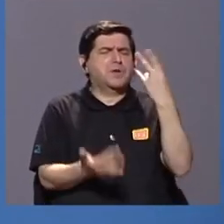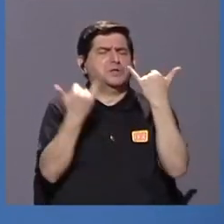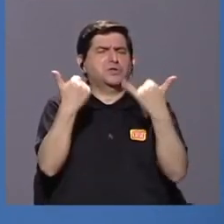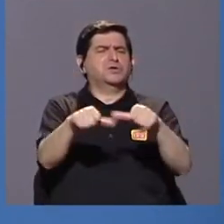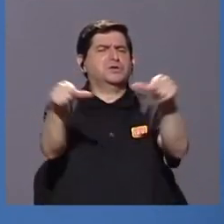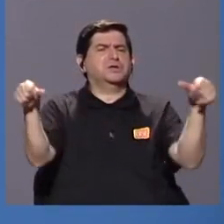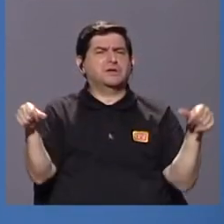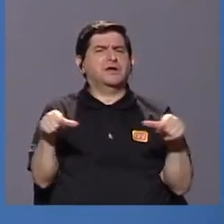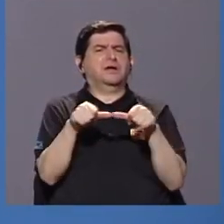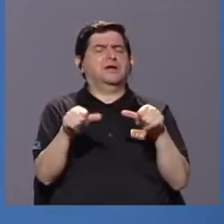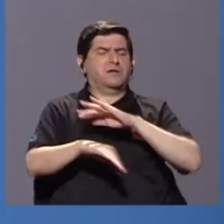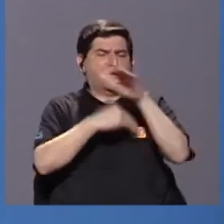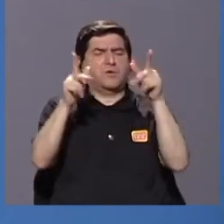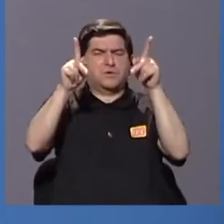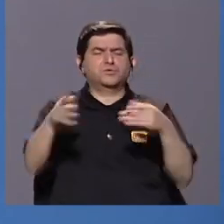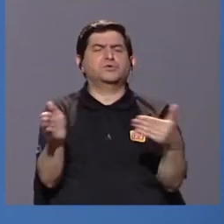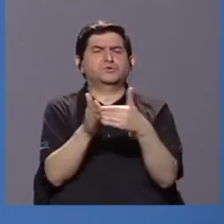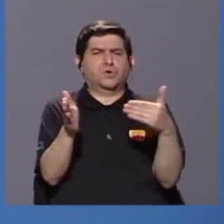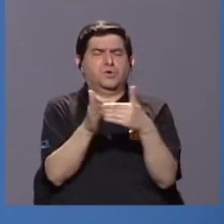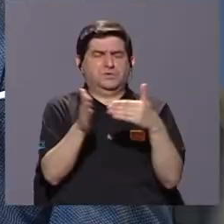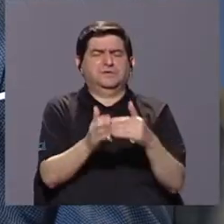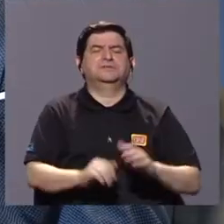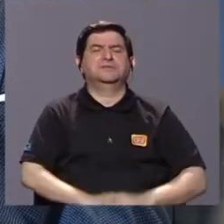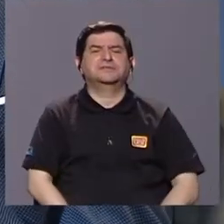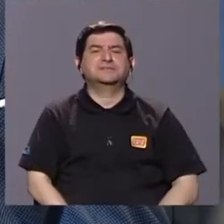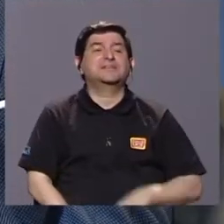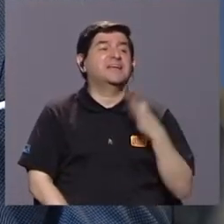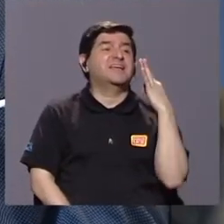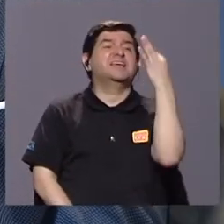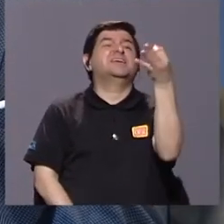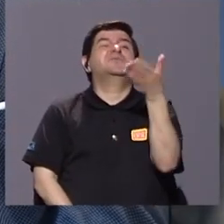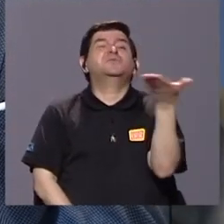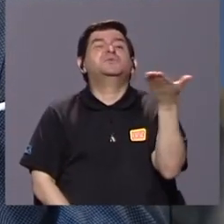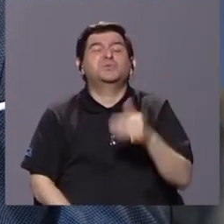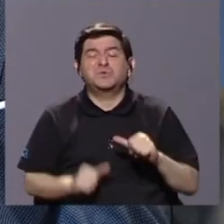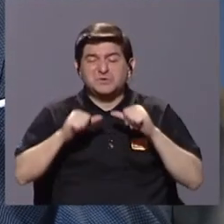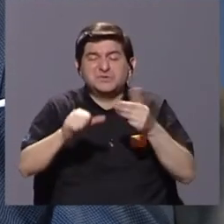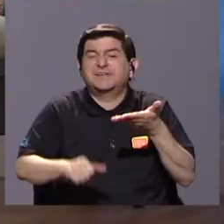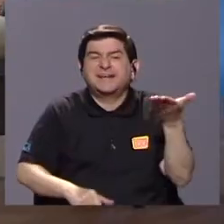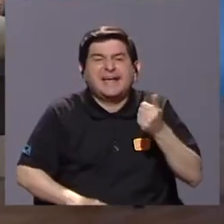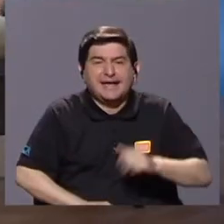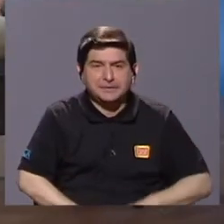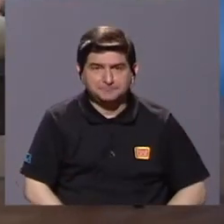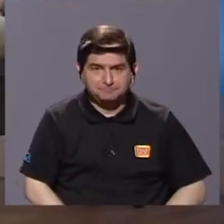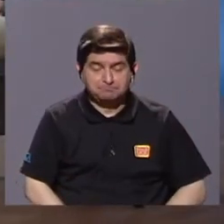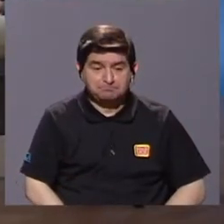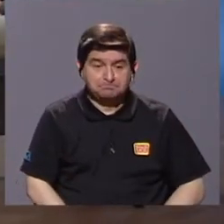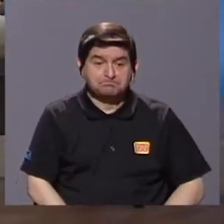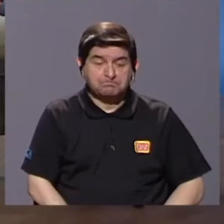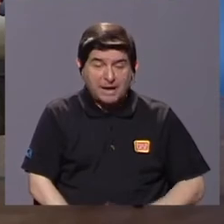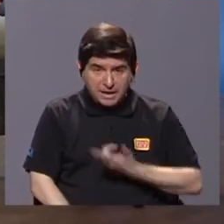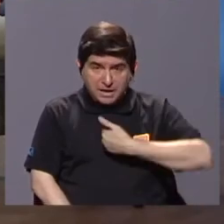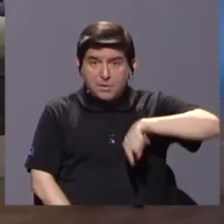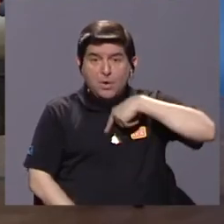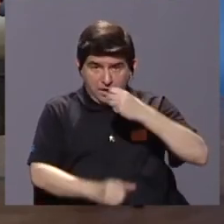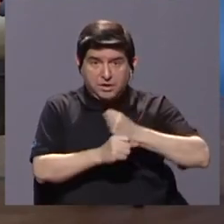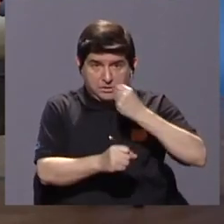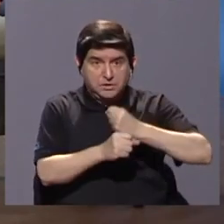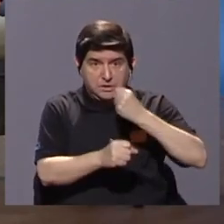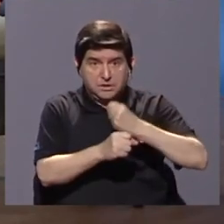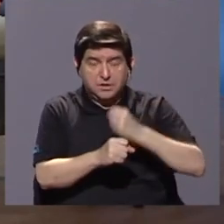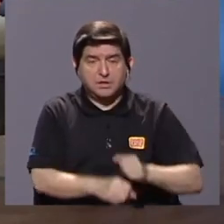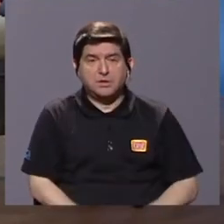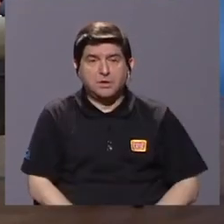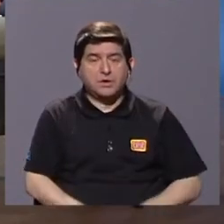el aula cuando esté todo el mundo de regreso. Sí. Futuro, ¿qué sigue? Sí, bueno, estamos trabajando en